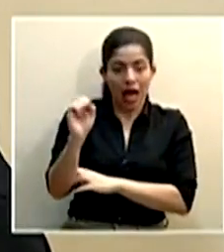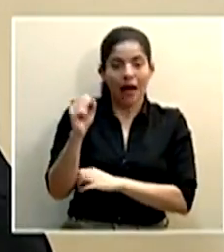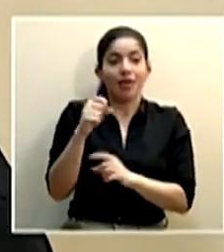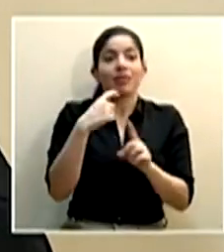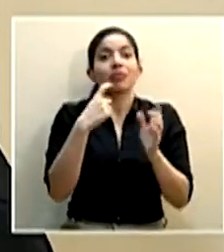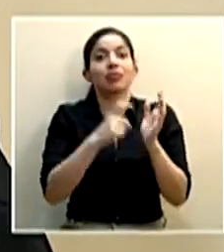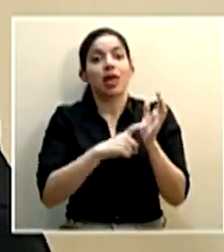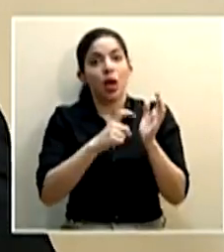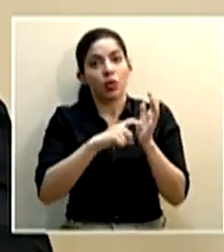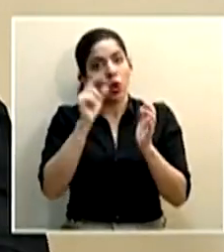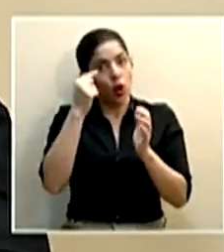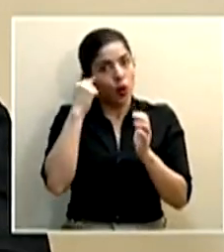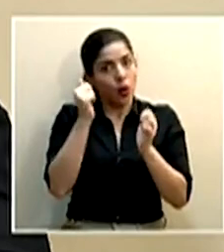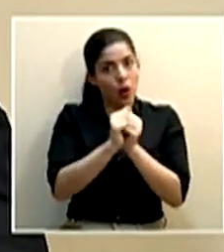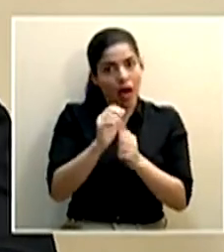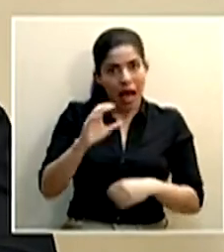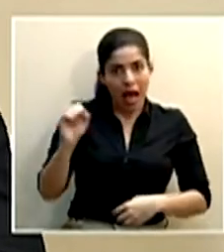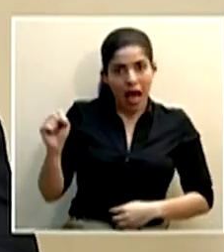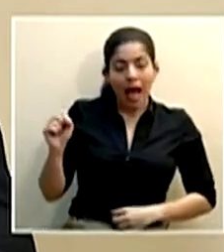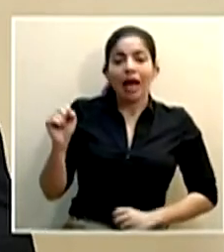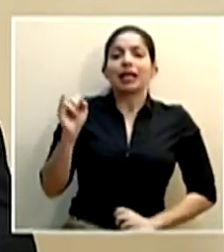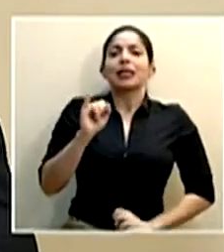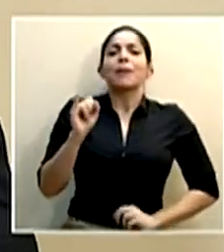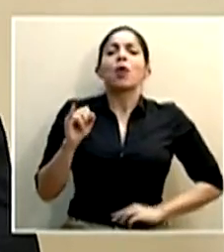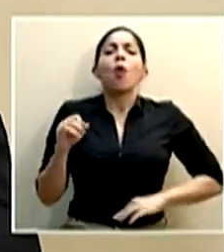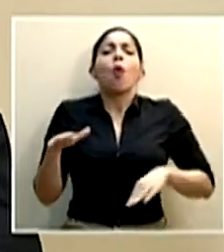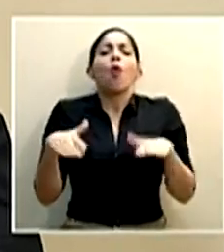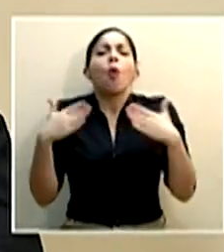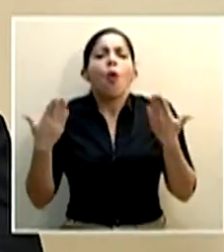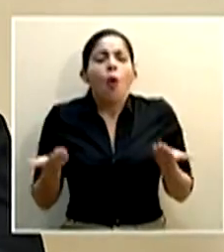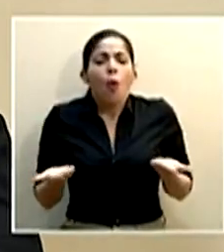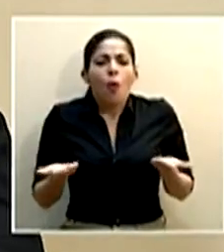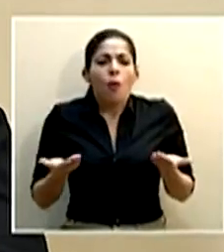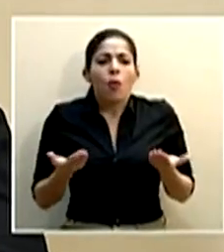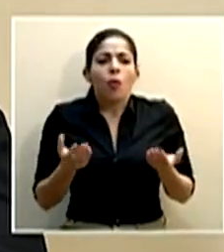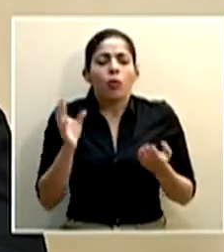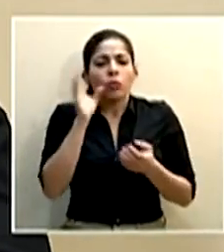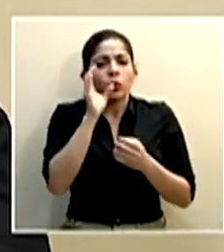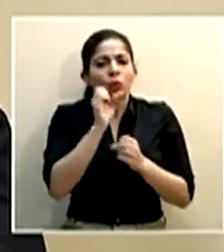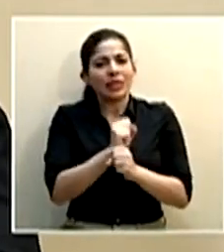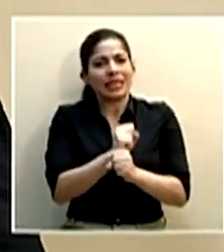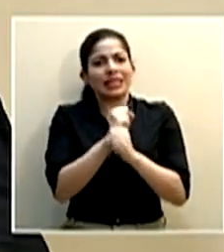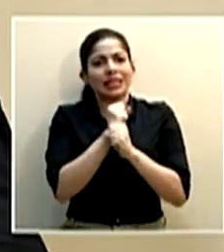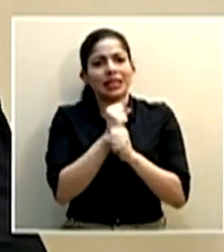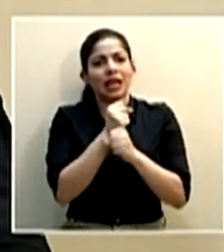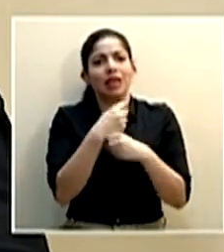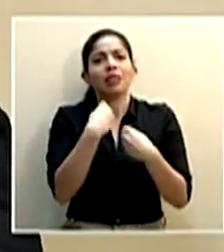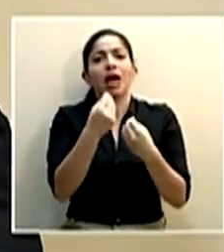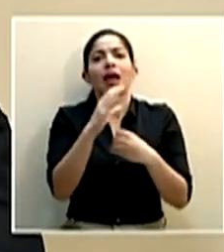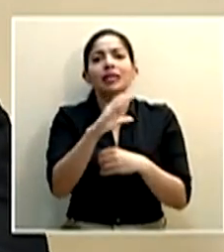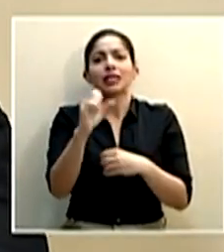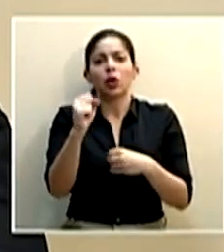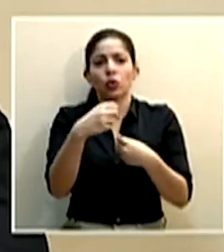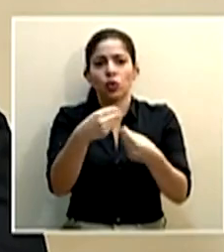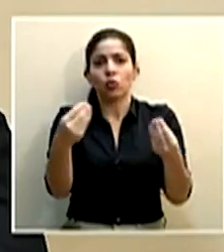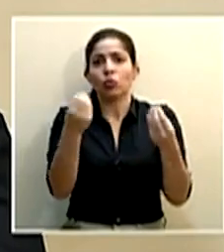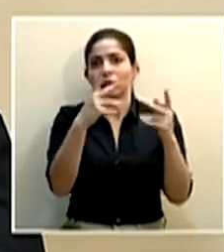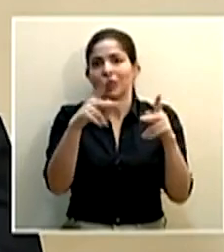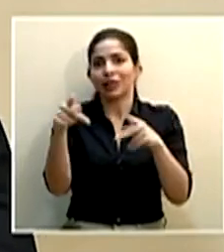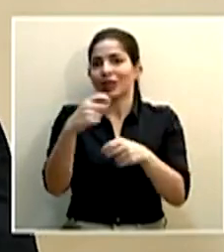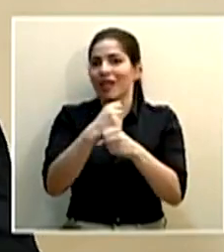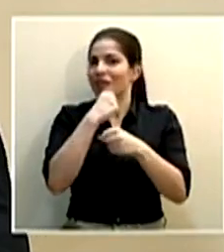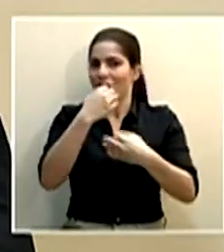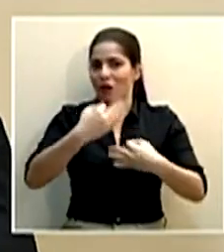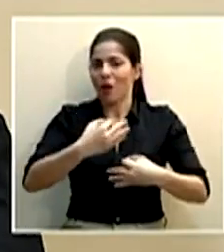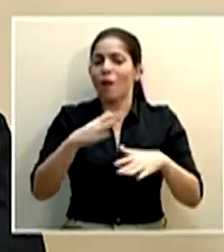deudas del gobierno con la caja y también cómo asegurar muchas personas que hoy están en la informalidad,